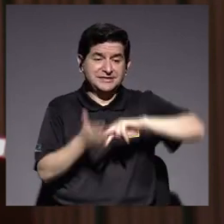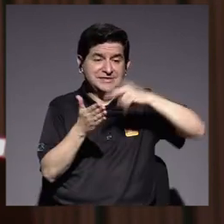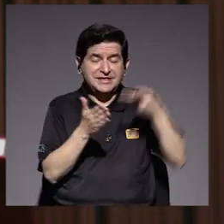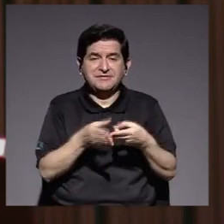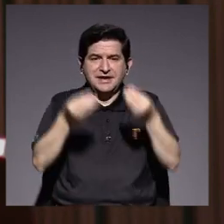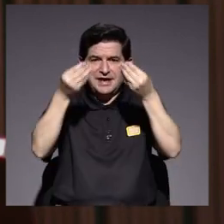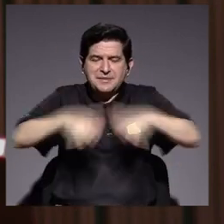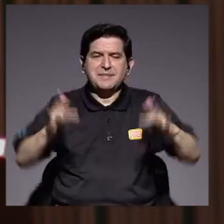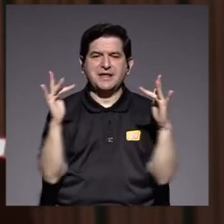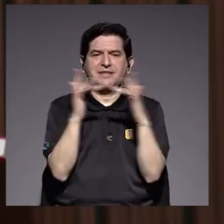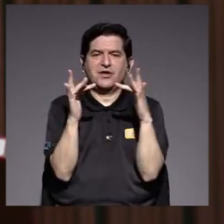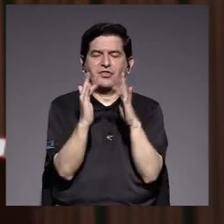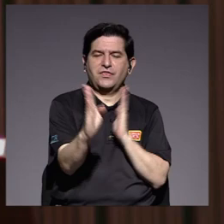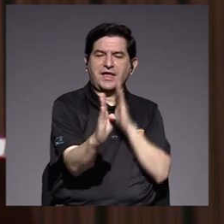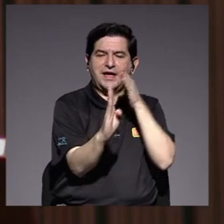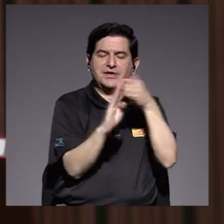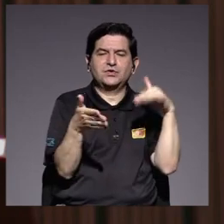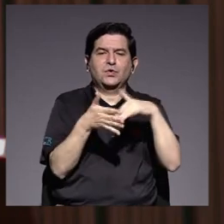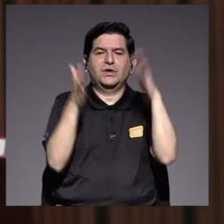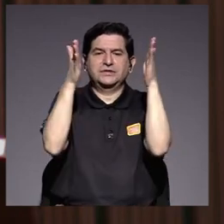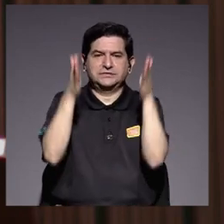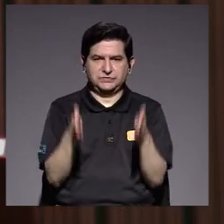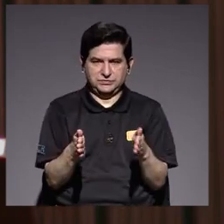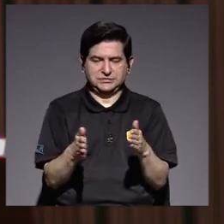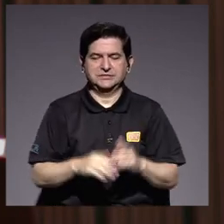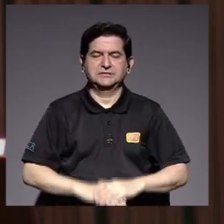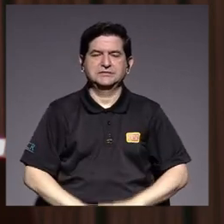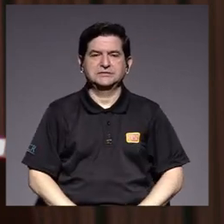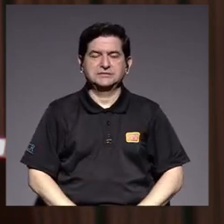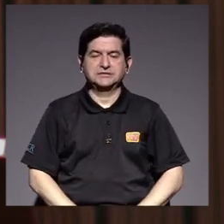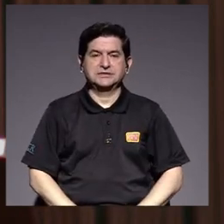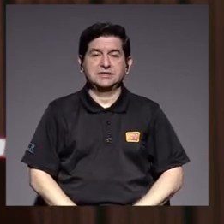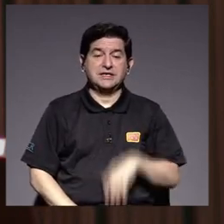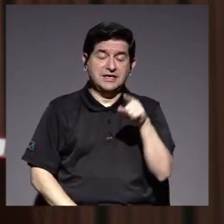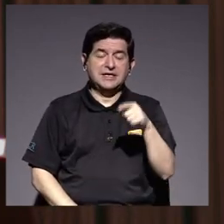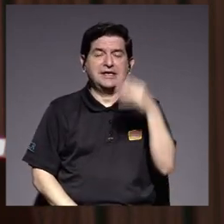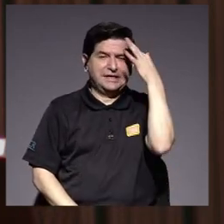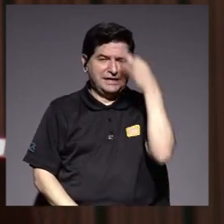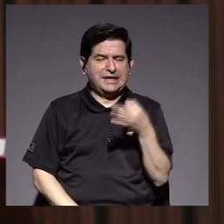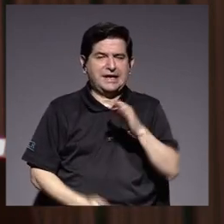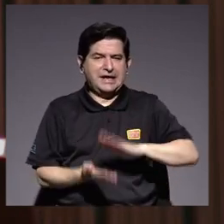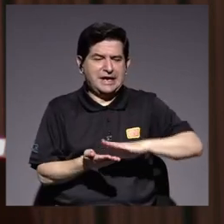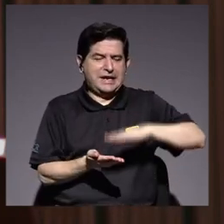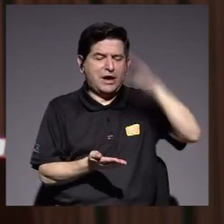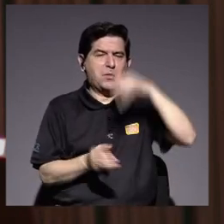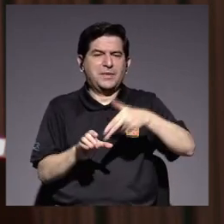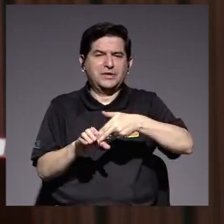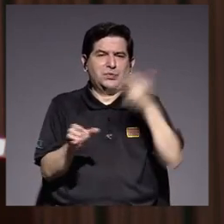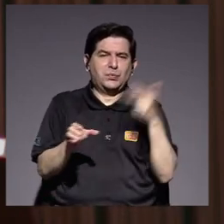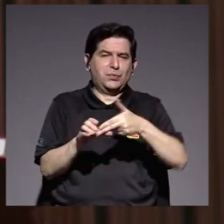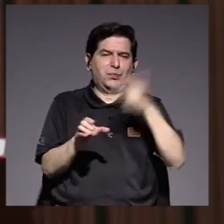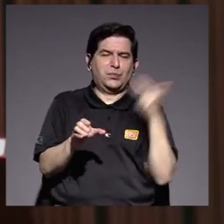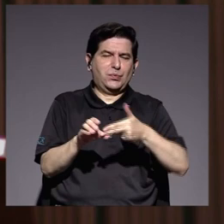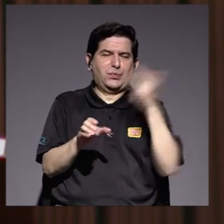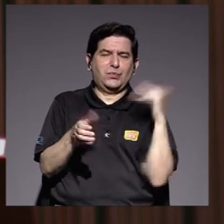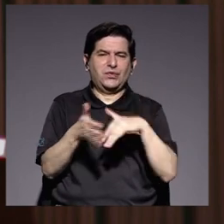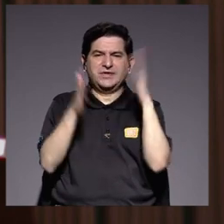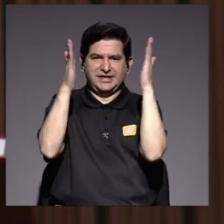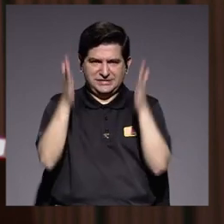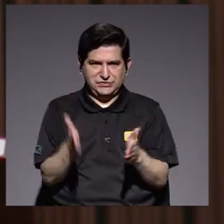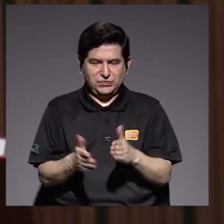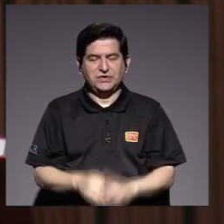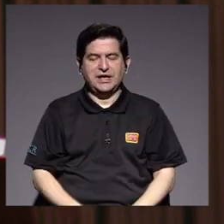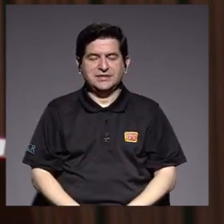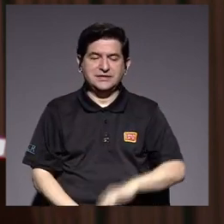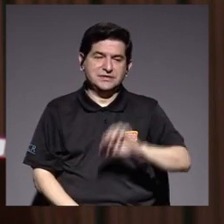pérdida del contacto directo con el estudiantado y es previsible un aumento en la deserción estudiantil, entre